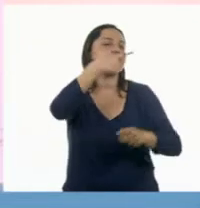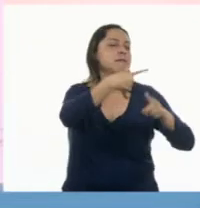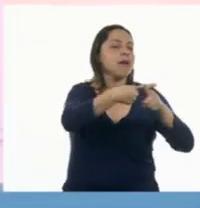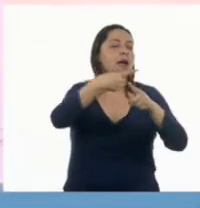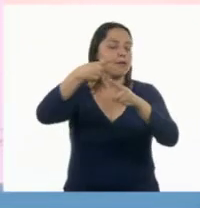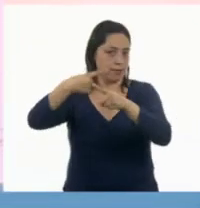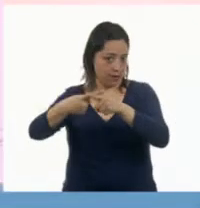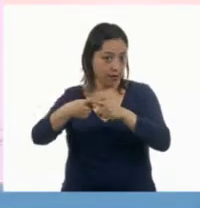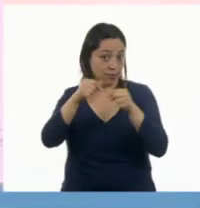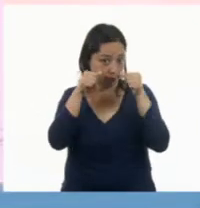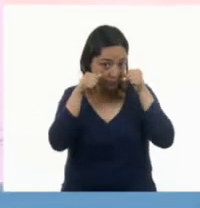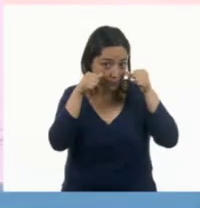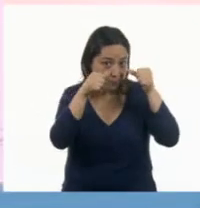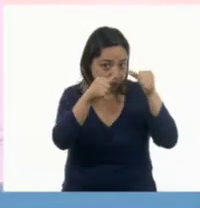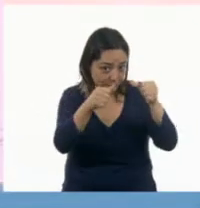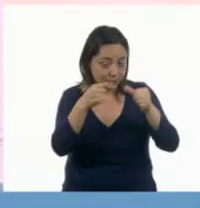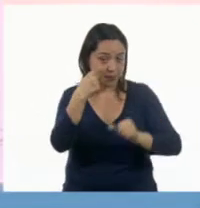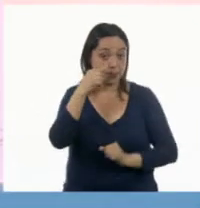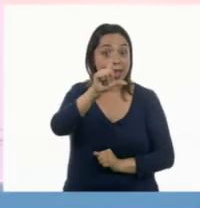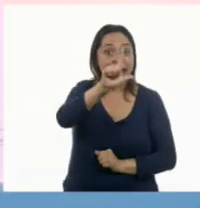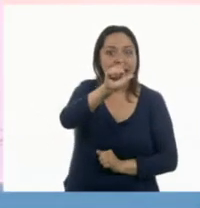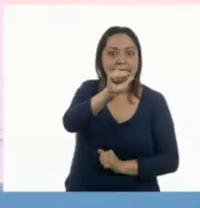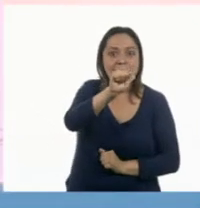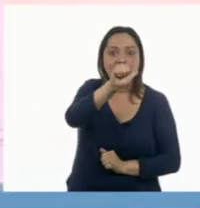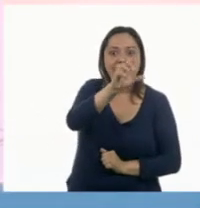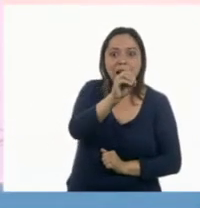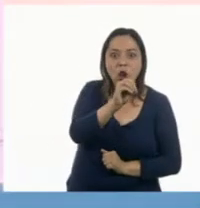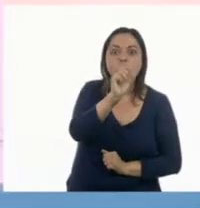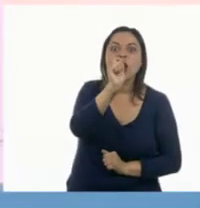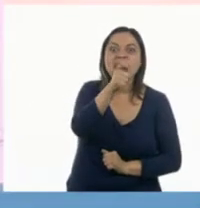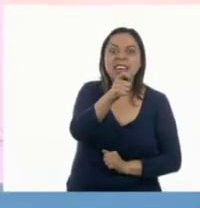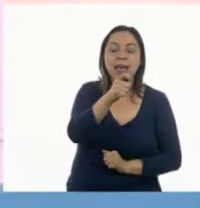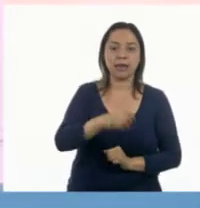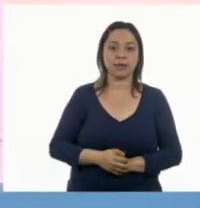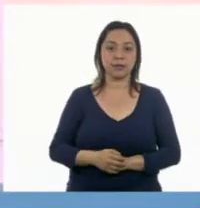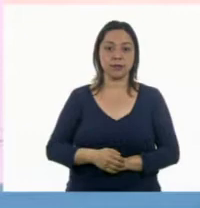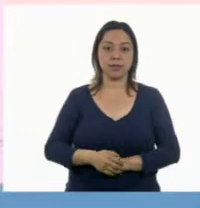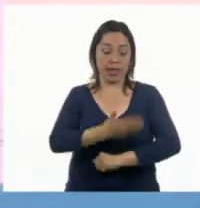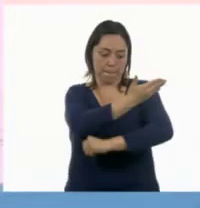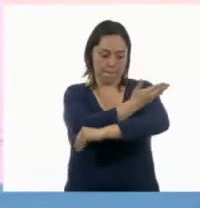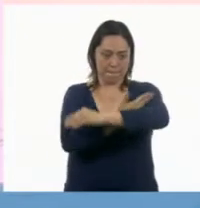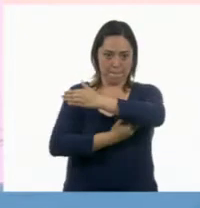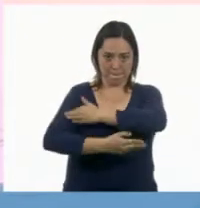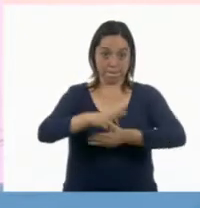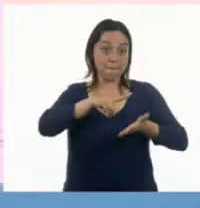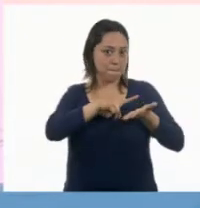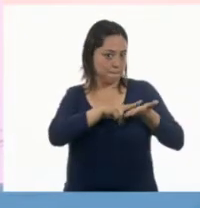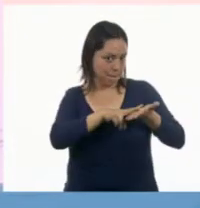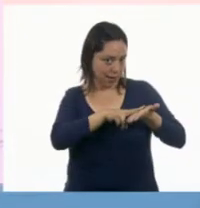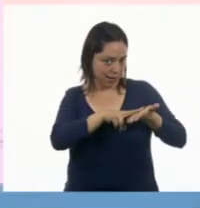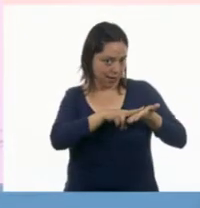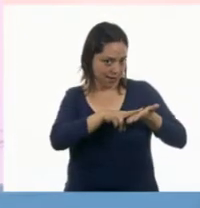atentos. Lalo viene vestido con playera verde. Ok.